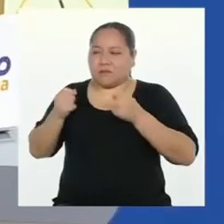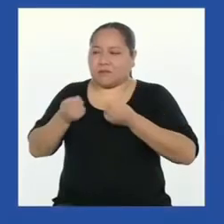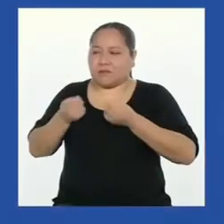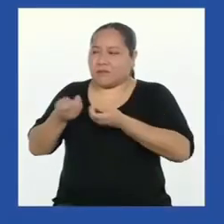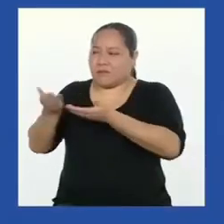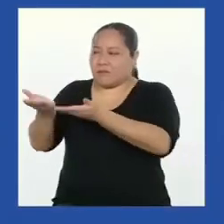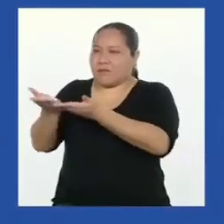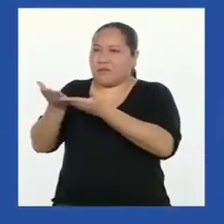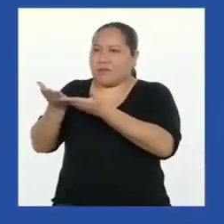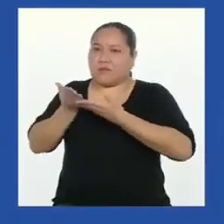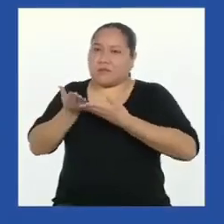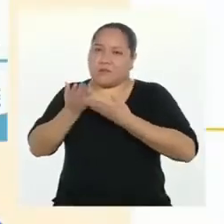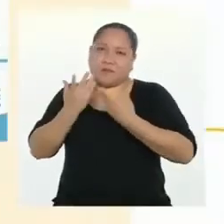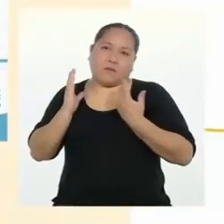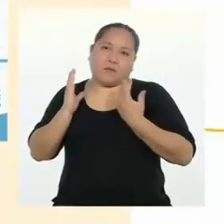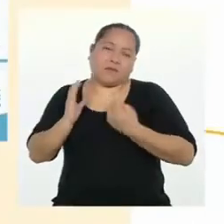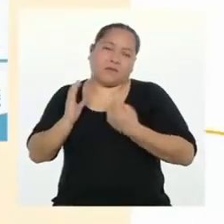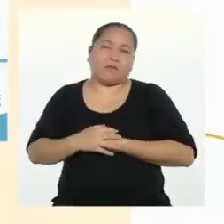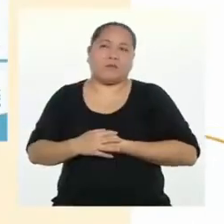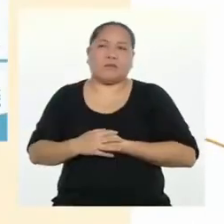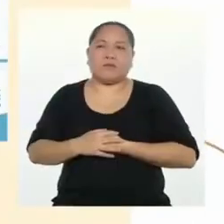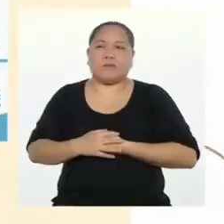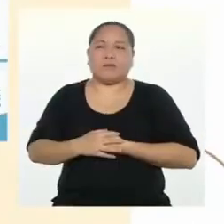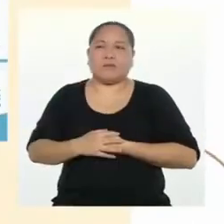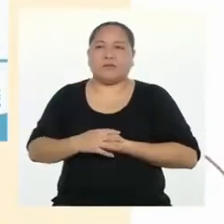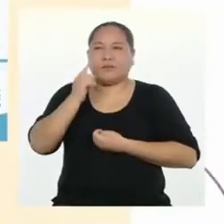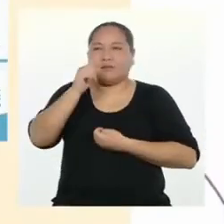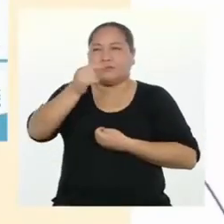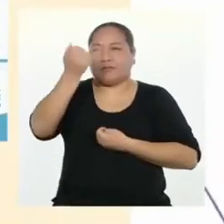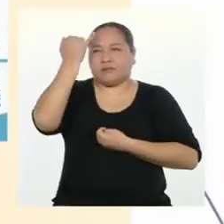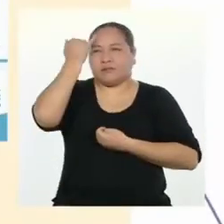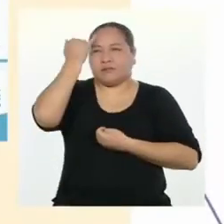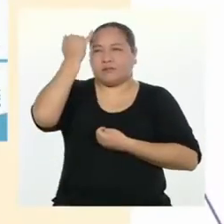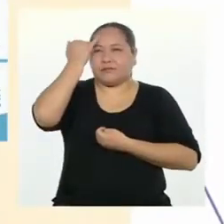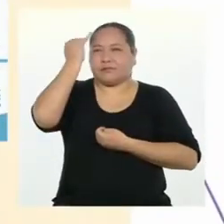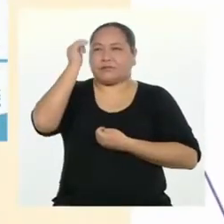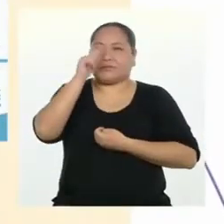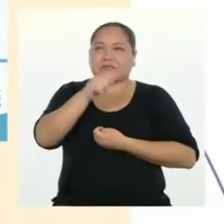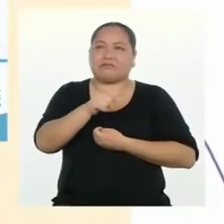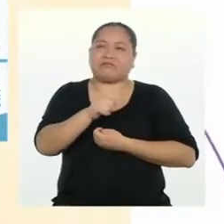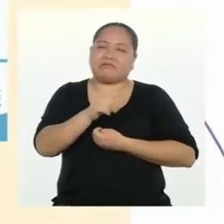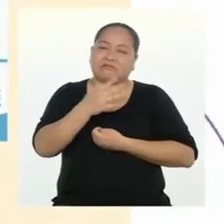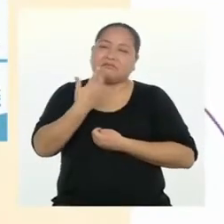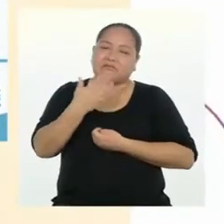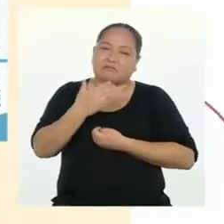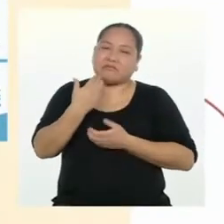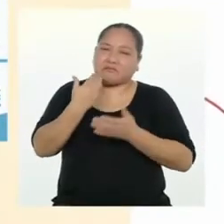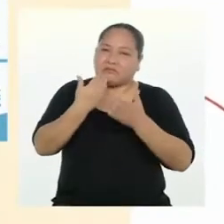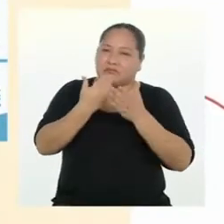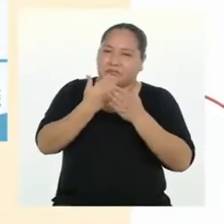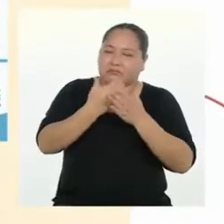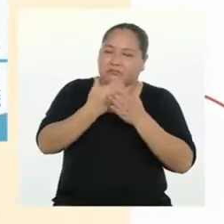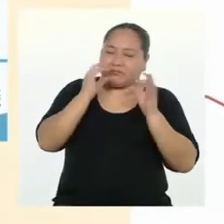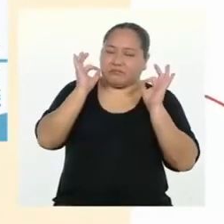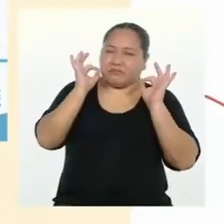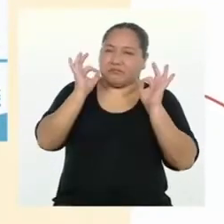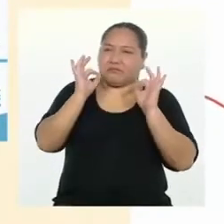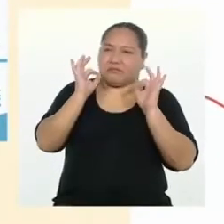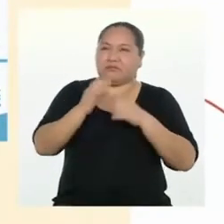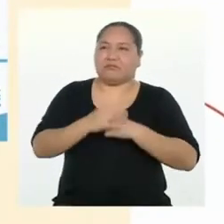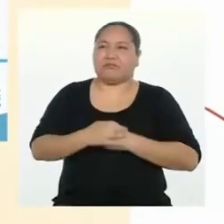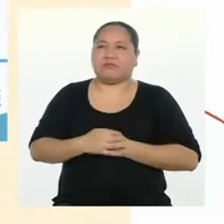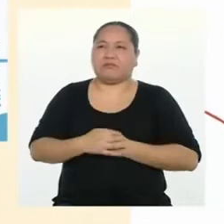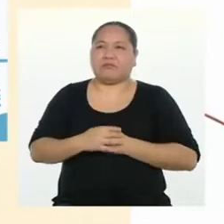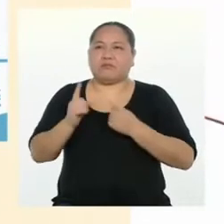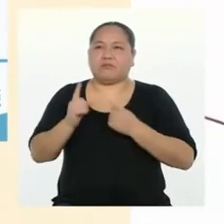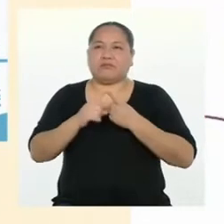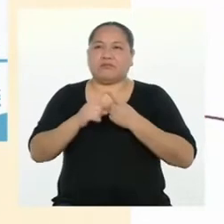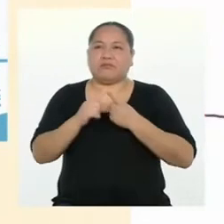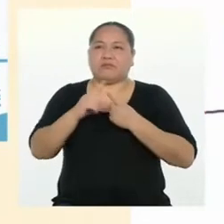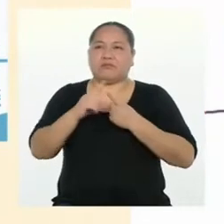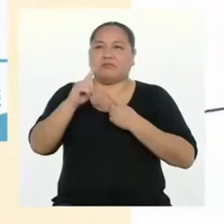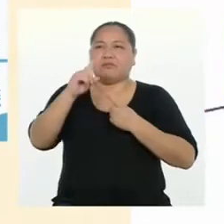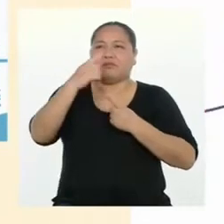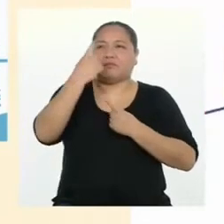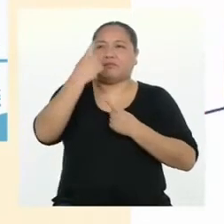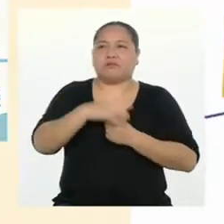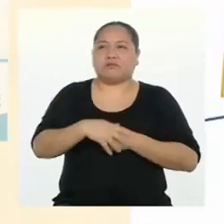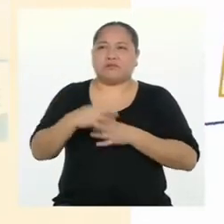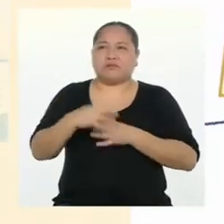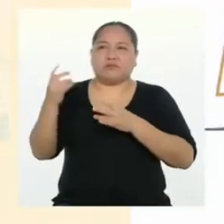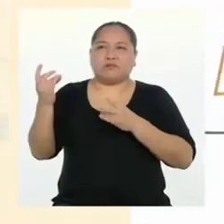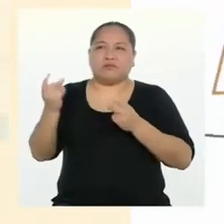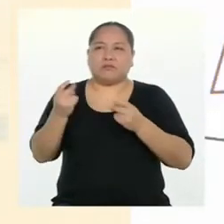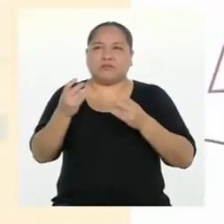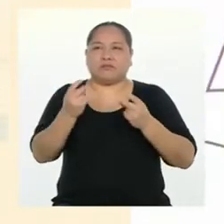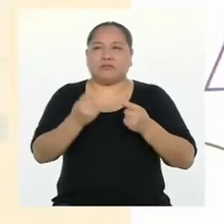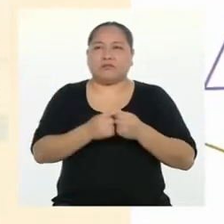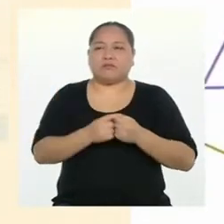invitaciones a eventos. Tus intuiciones son bastante cercanas. Primero, conozcamos